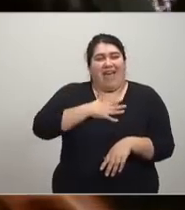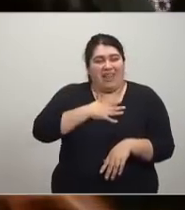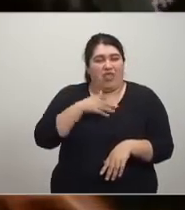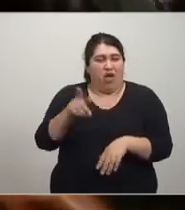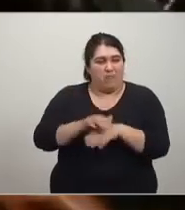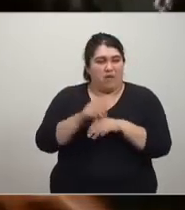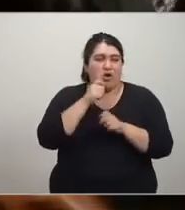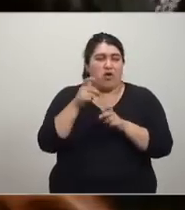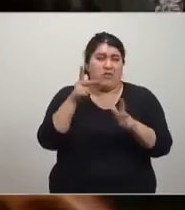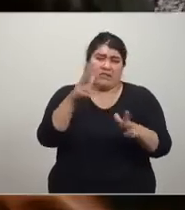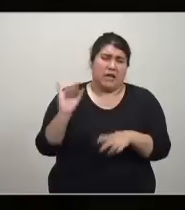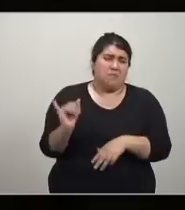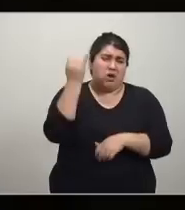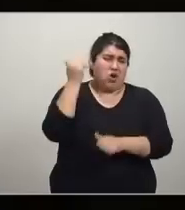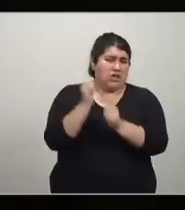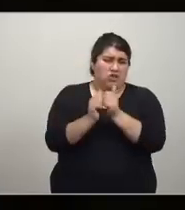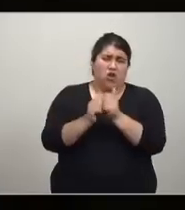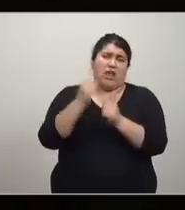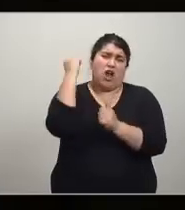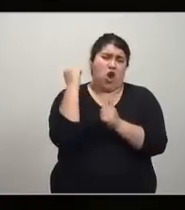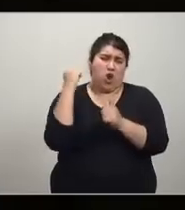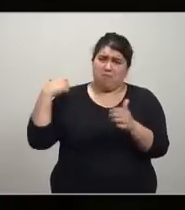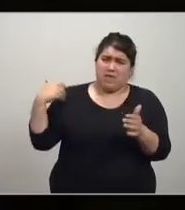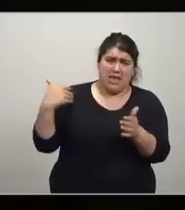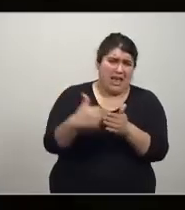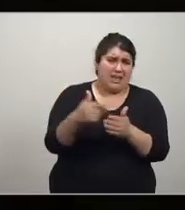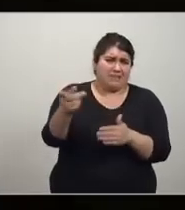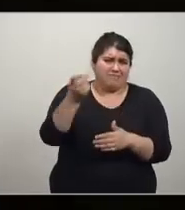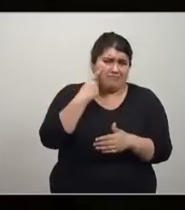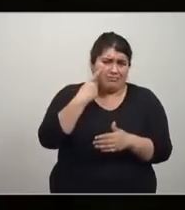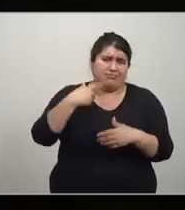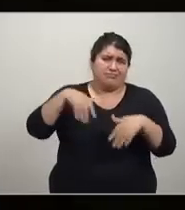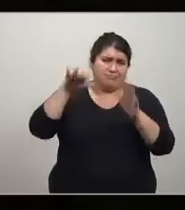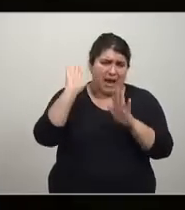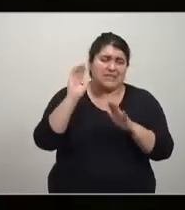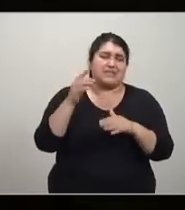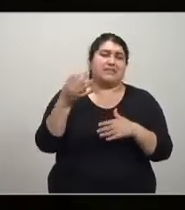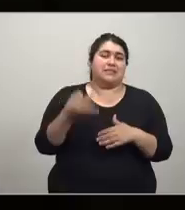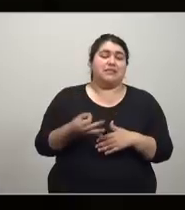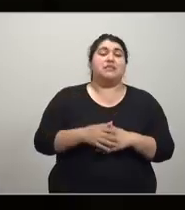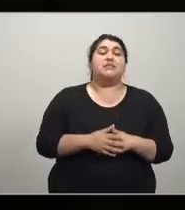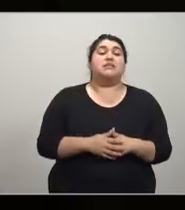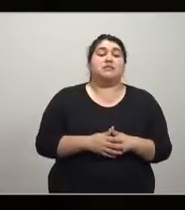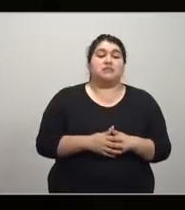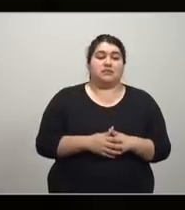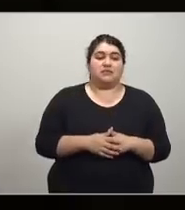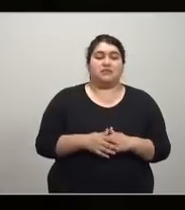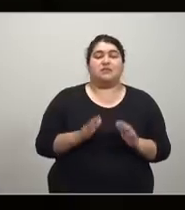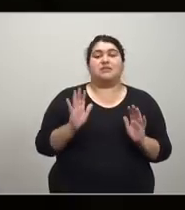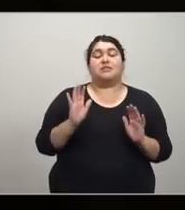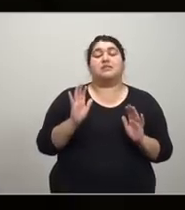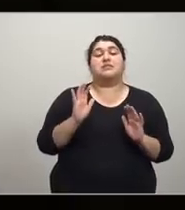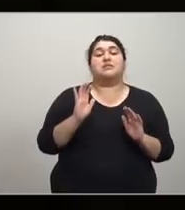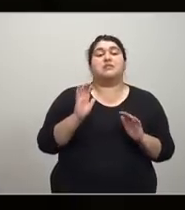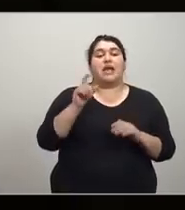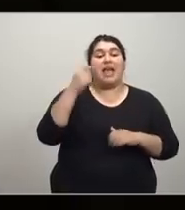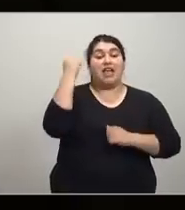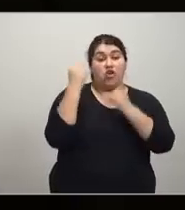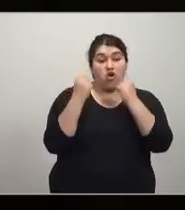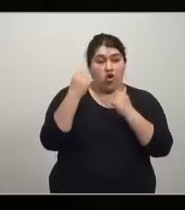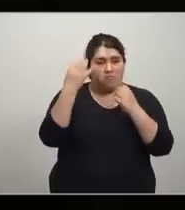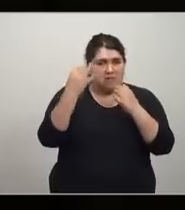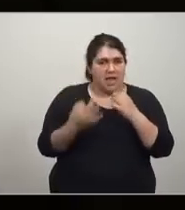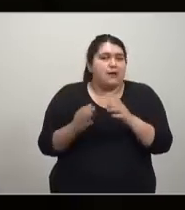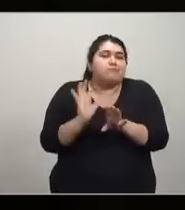el mejor historiador el historiador económico el mejor historiador económico en vida el coreano Hayu Chang la economía es un